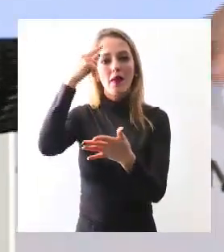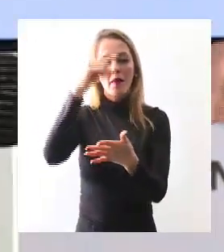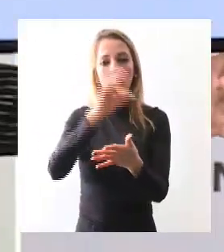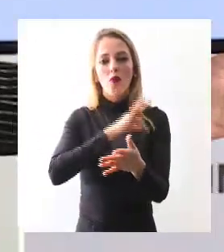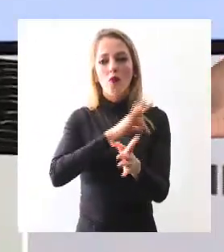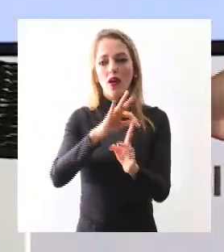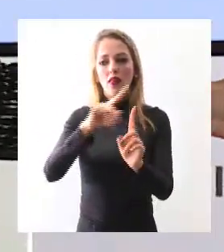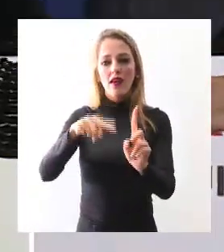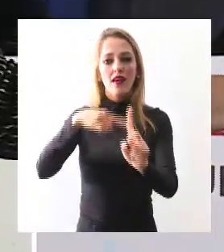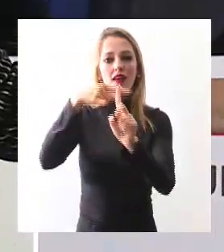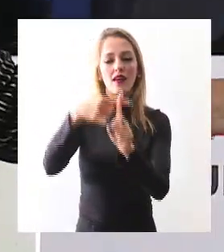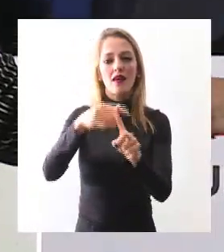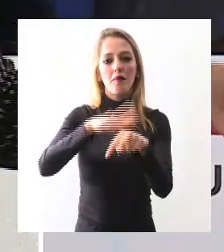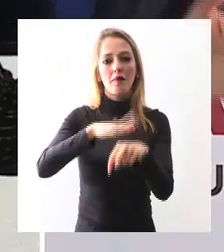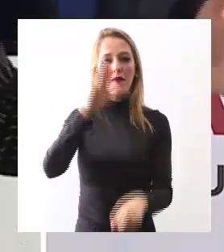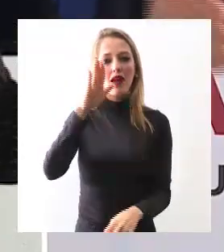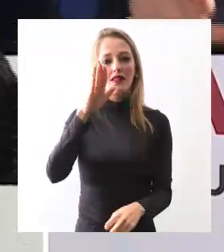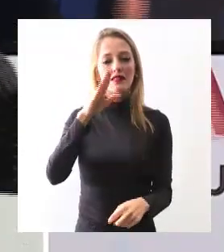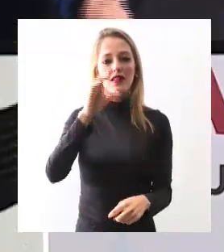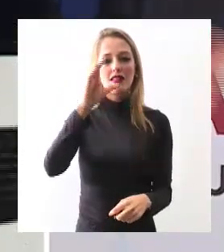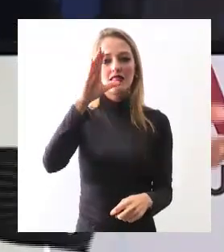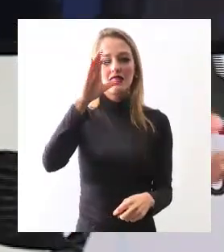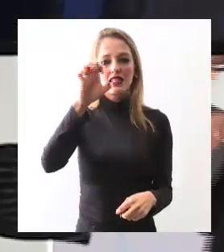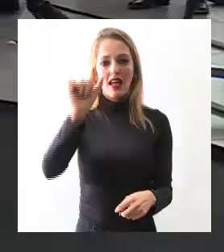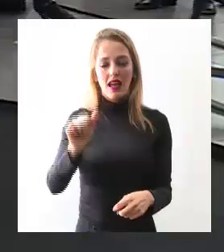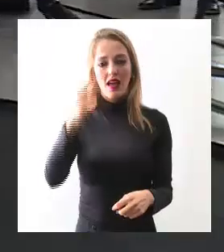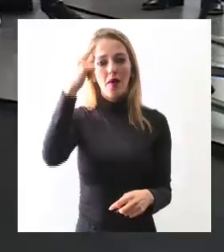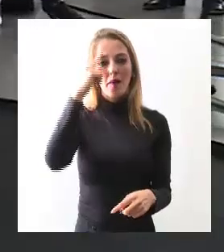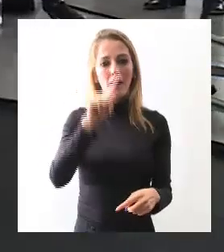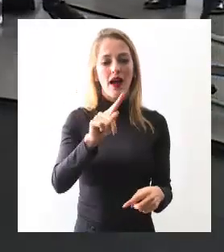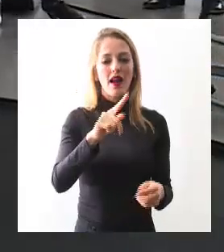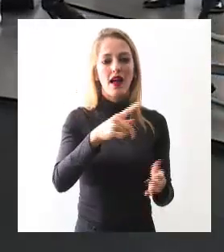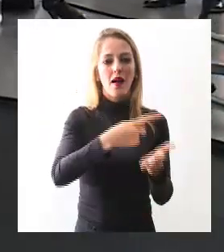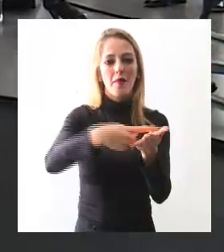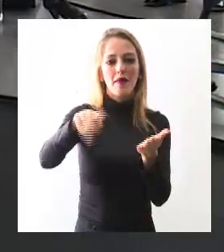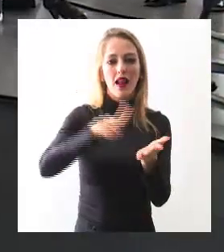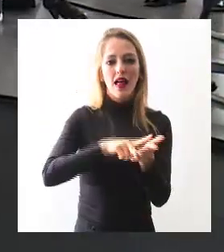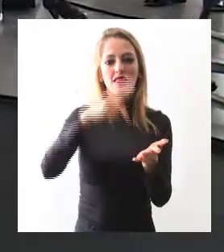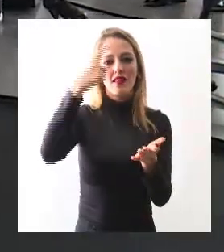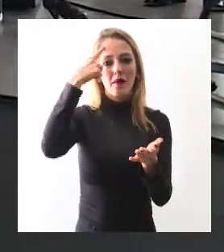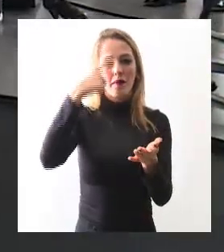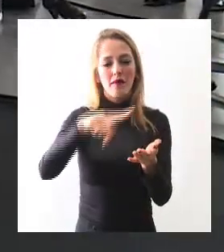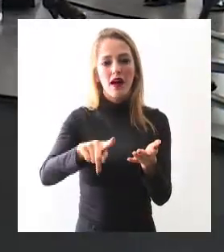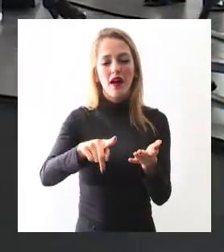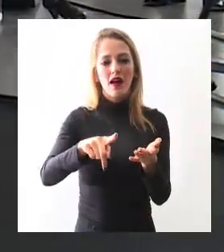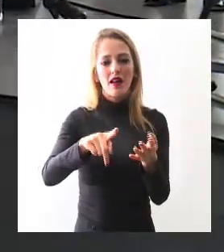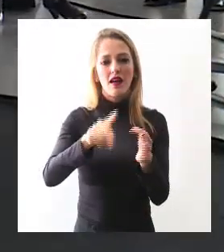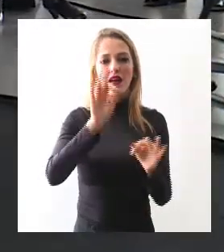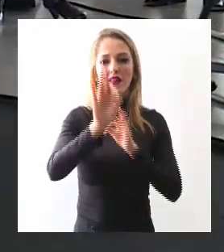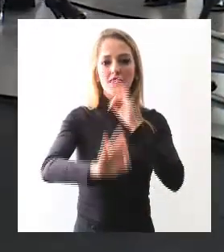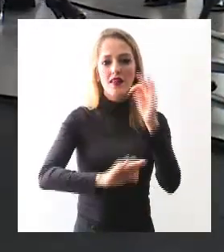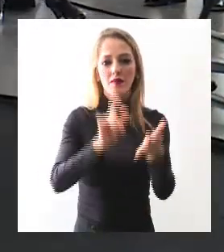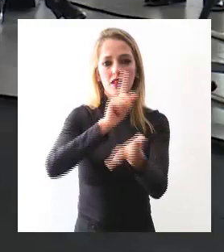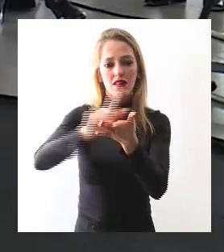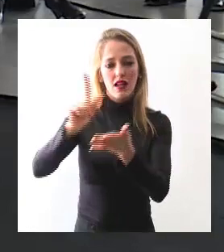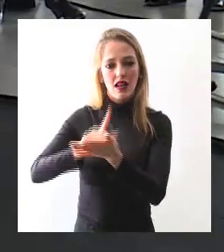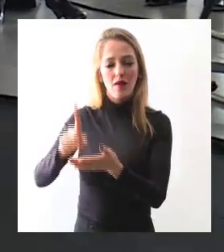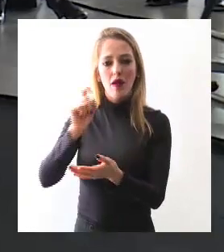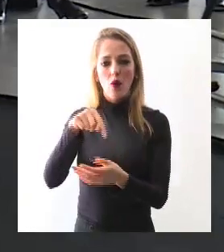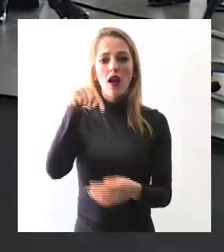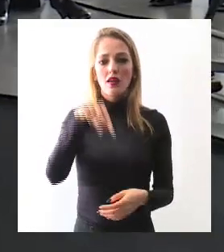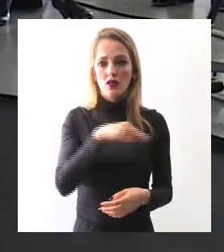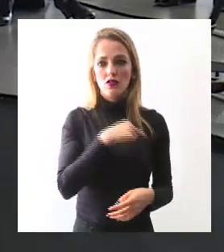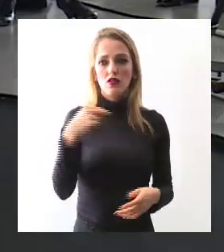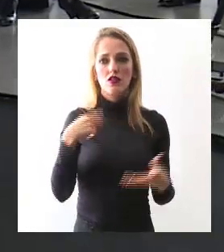al apoyo que ha tenido la CEA a las plantas de tratamiento y la reconfiguración. También hemos hecho y también aquí es